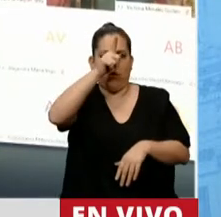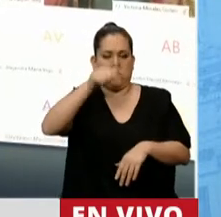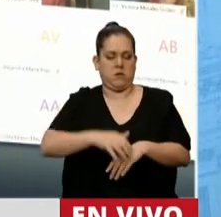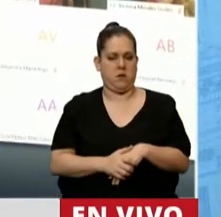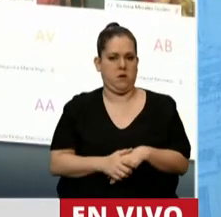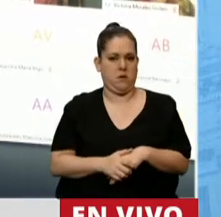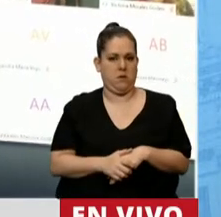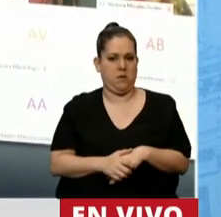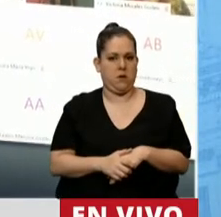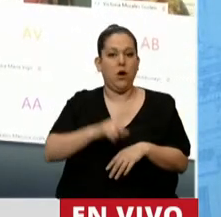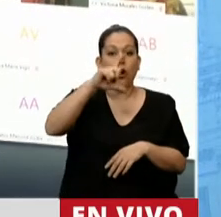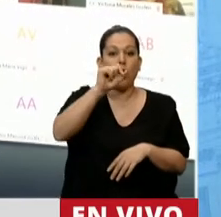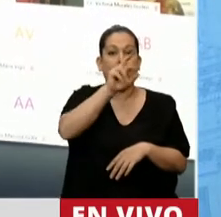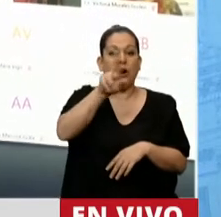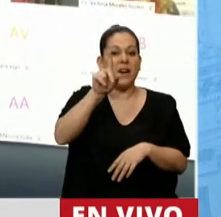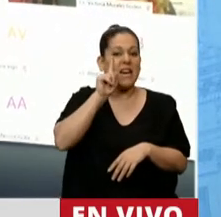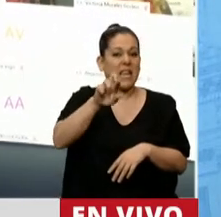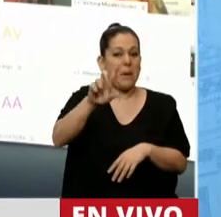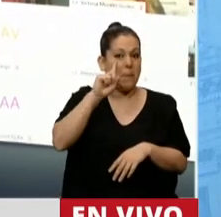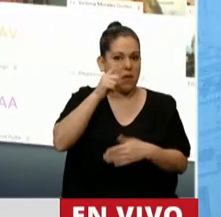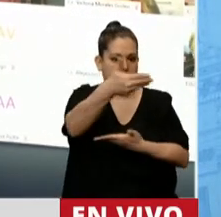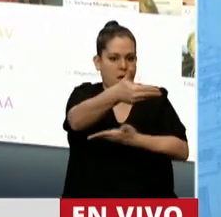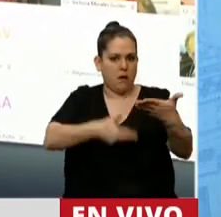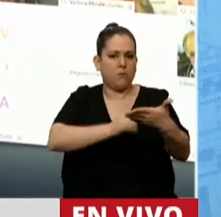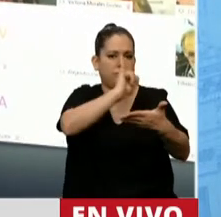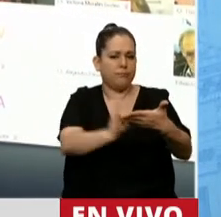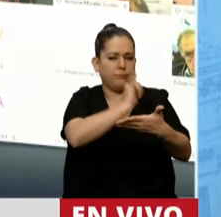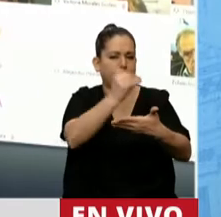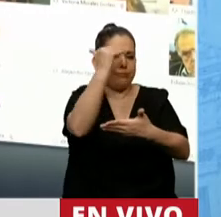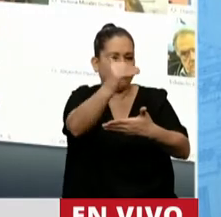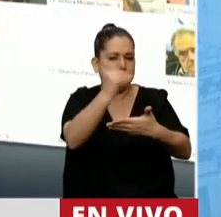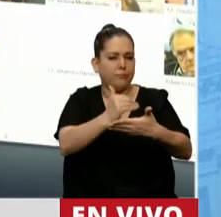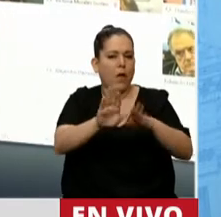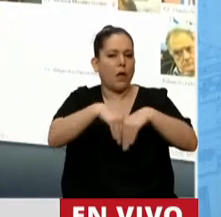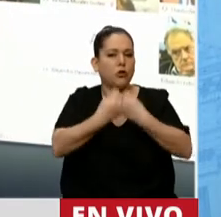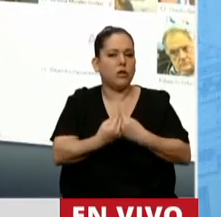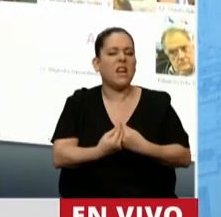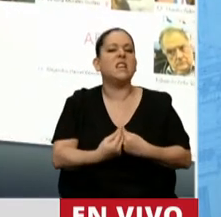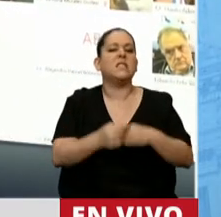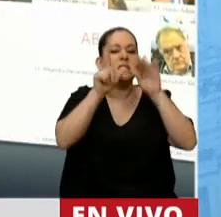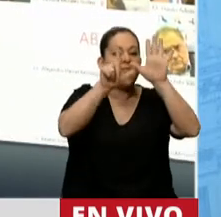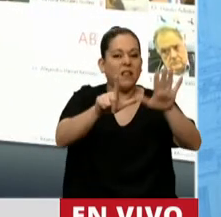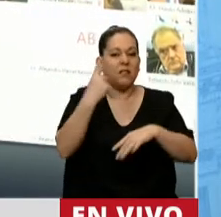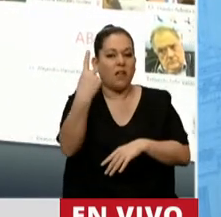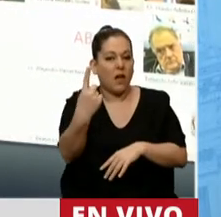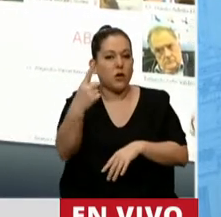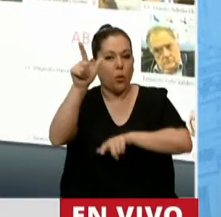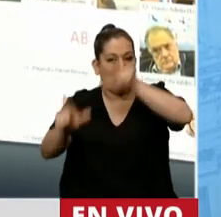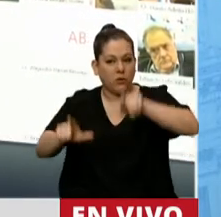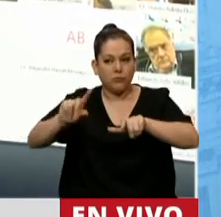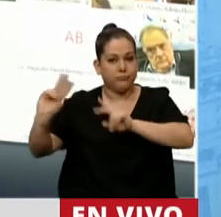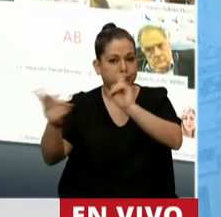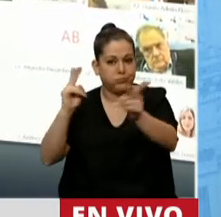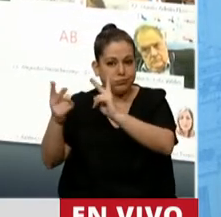La Correpi ha elevado un documento en donde registra 71 casos de sus propios conteos